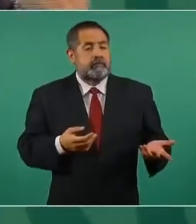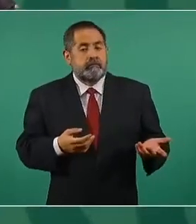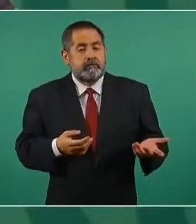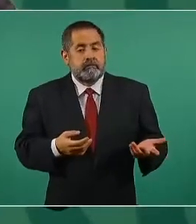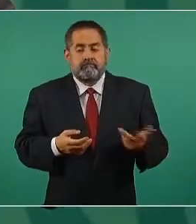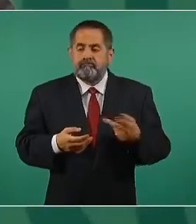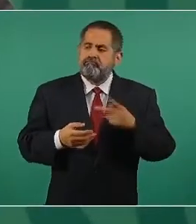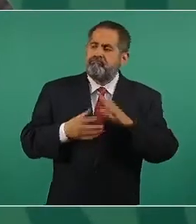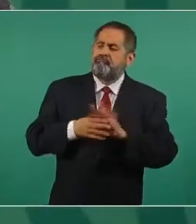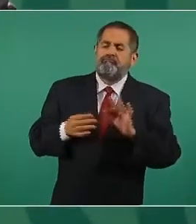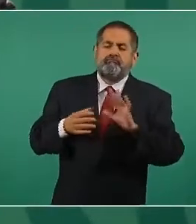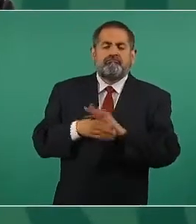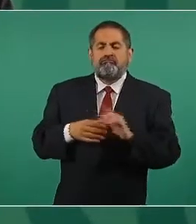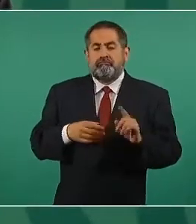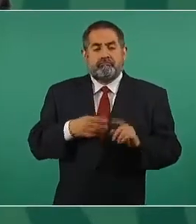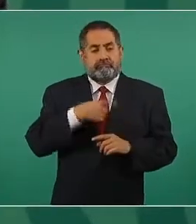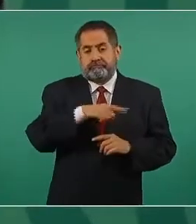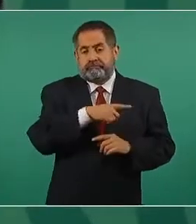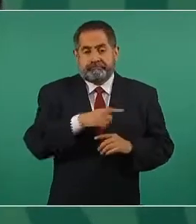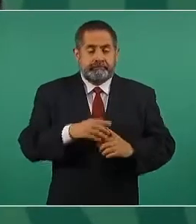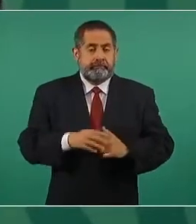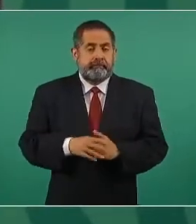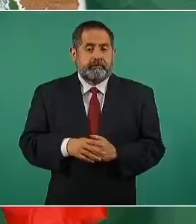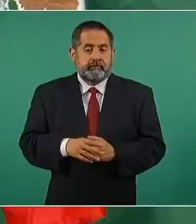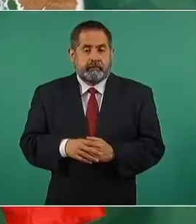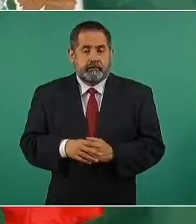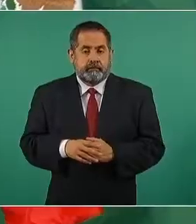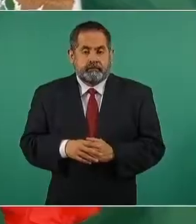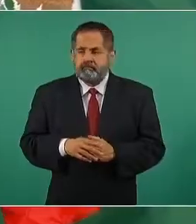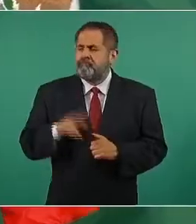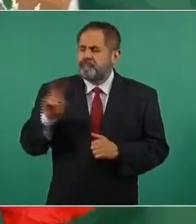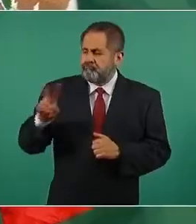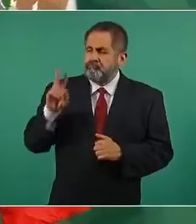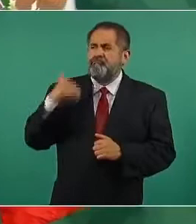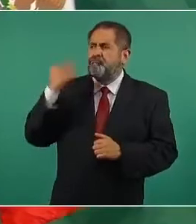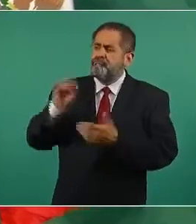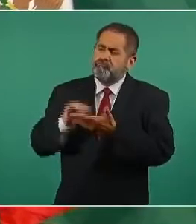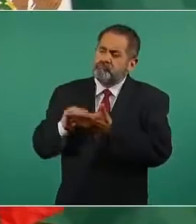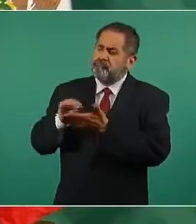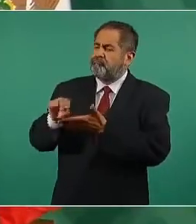hablaban de que iban a traer inversión,